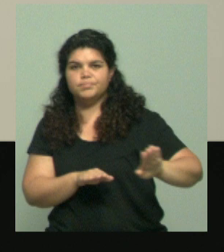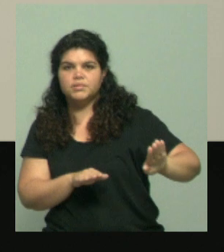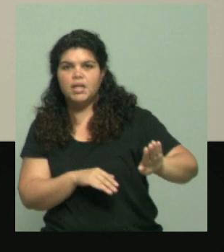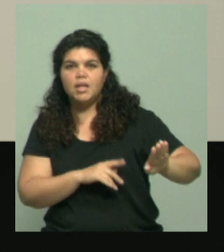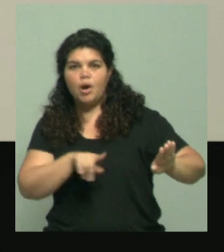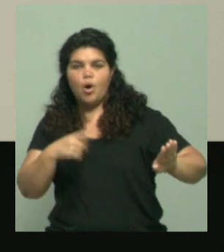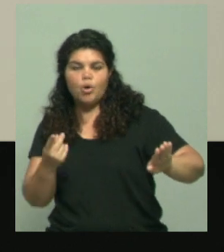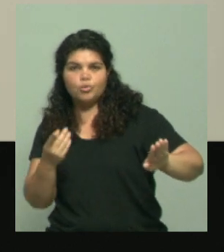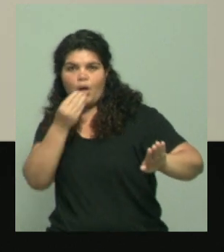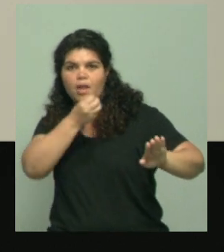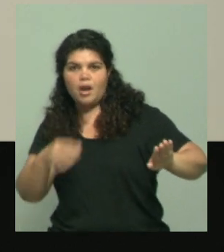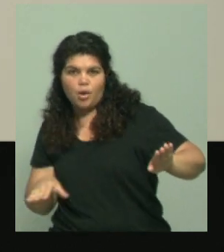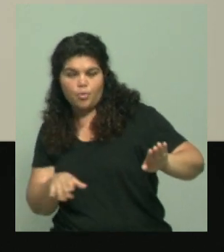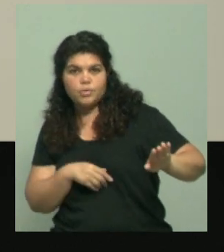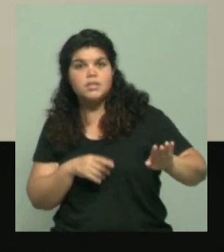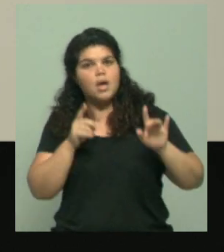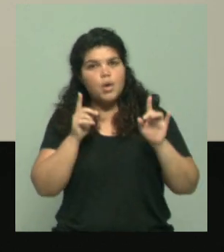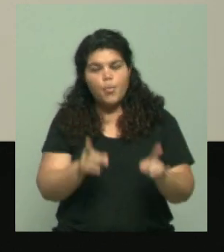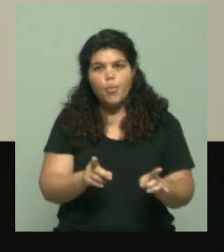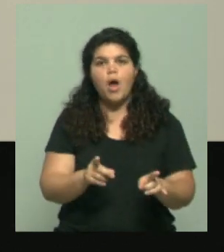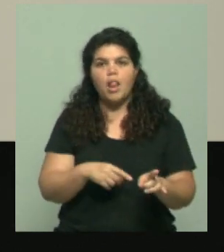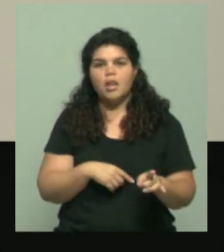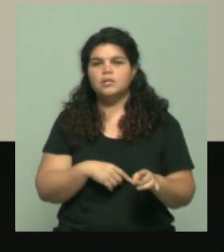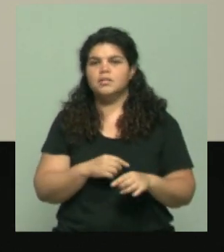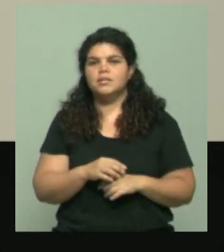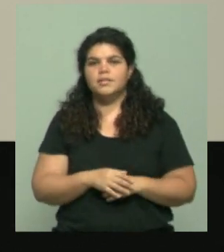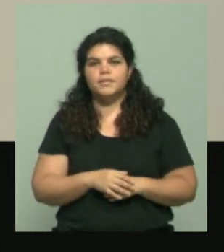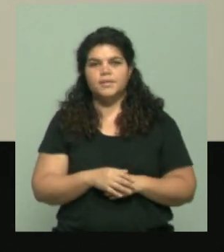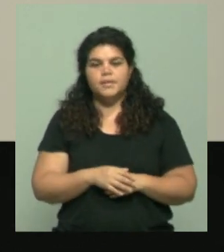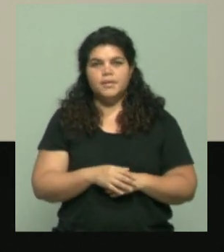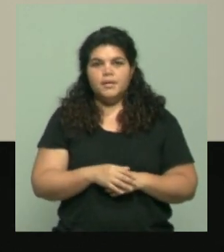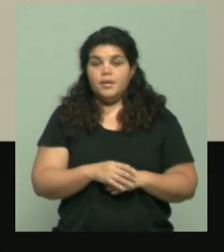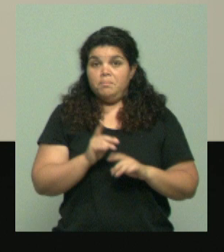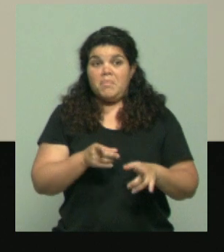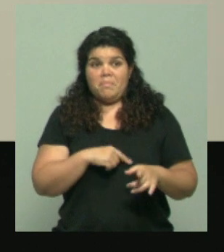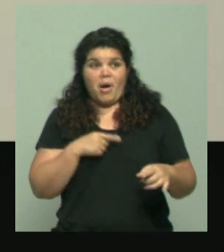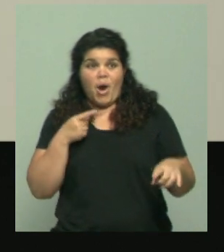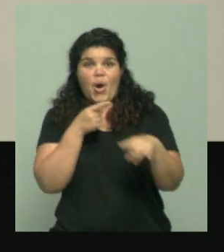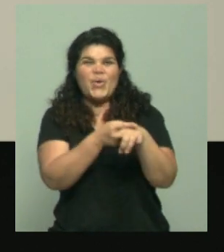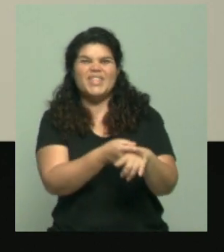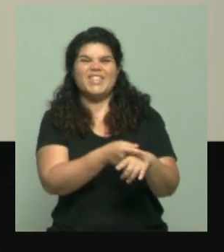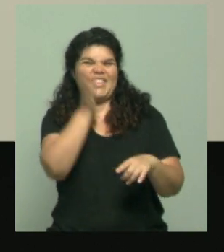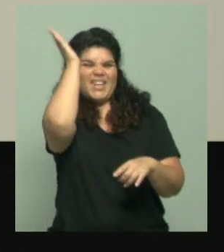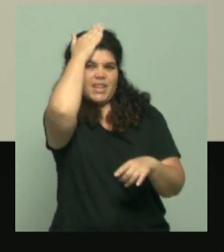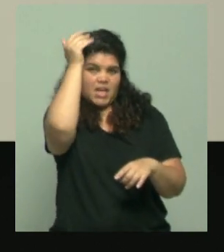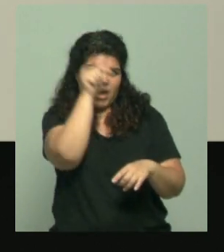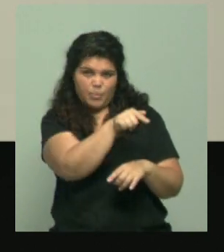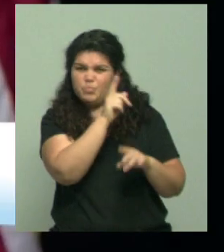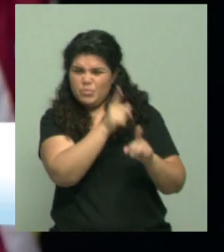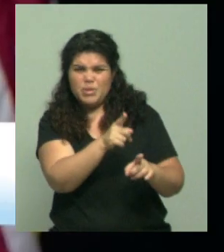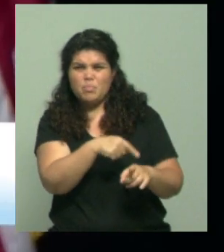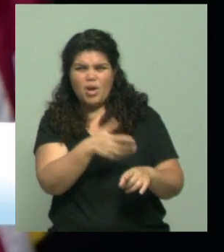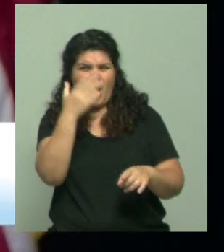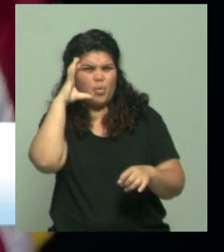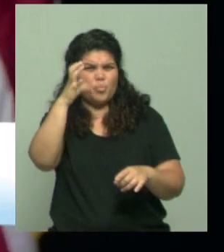que termina impulsándola ese propio atentado contra el propio Trump. Si bien el determinante es un